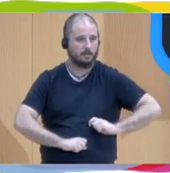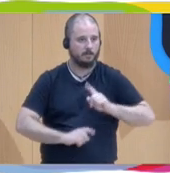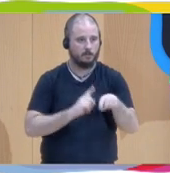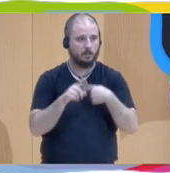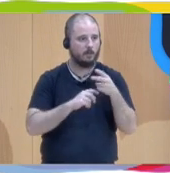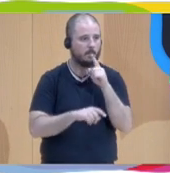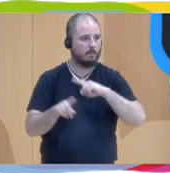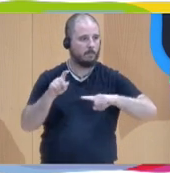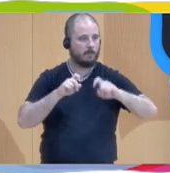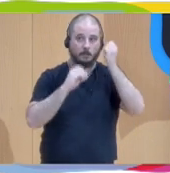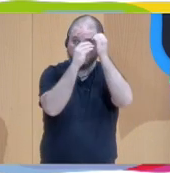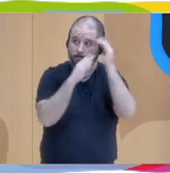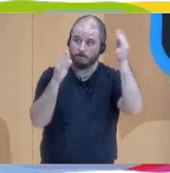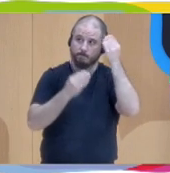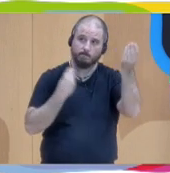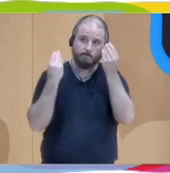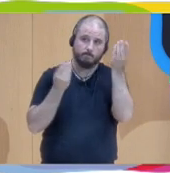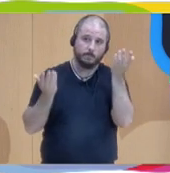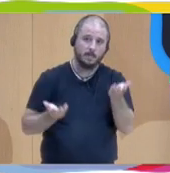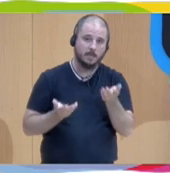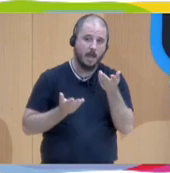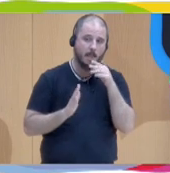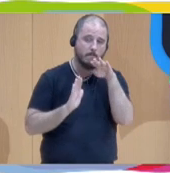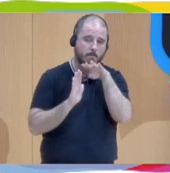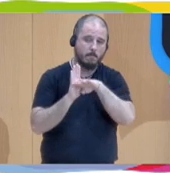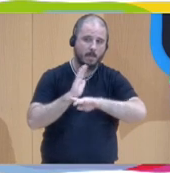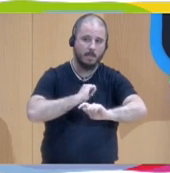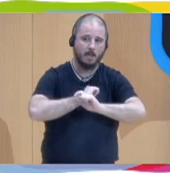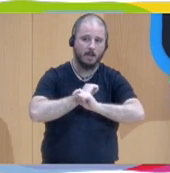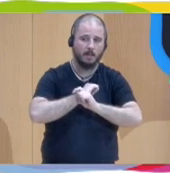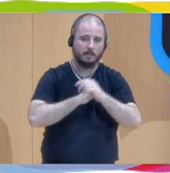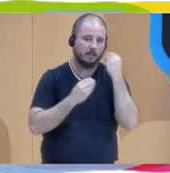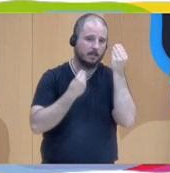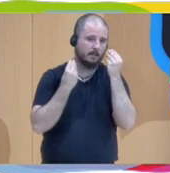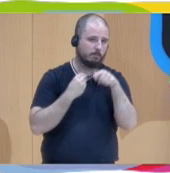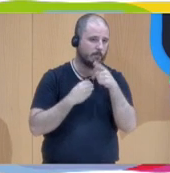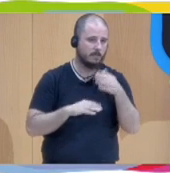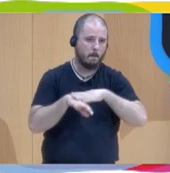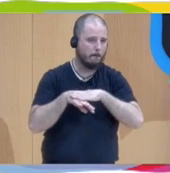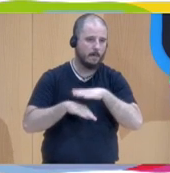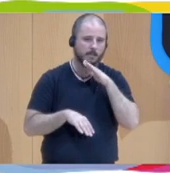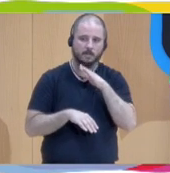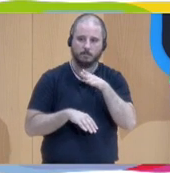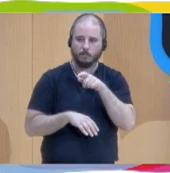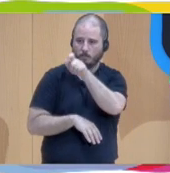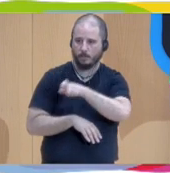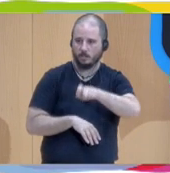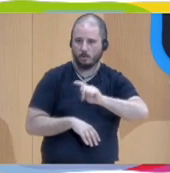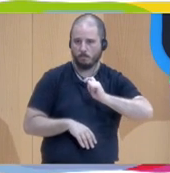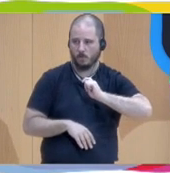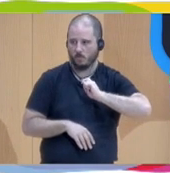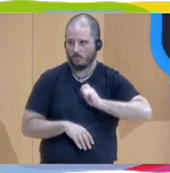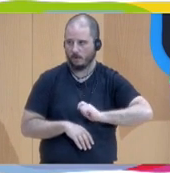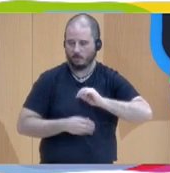llevar a pensar sobre esas medidas estratégicas que consideráis esenciales para capacitar a los profesionales, a las